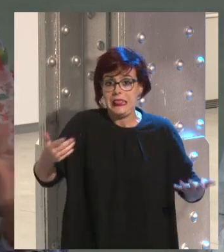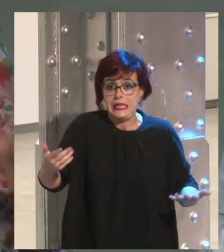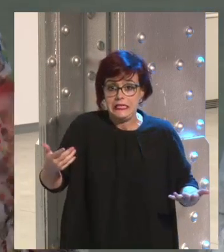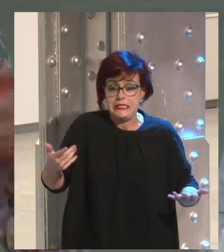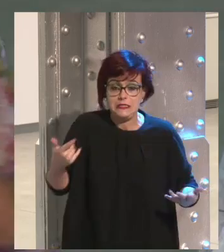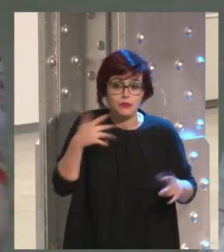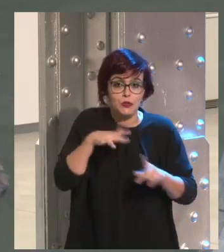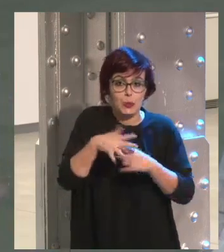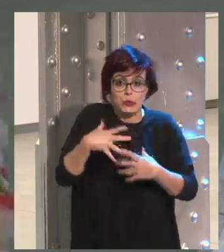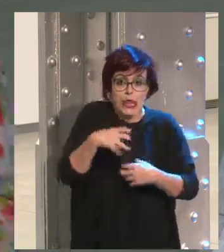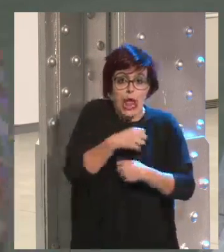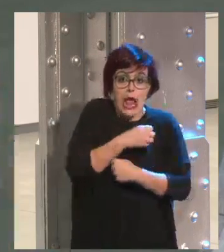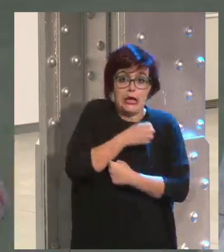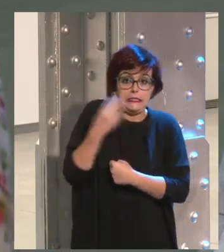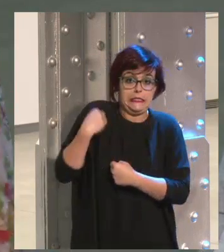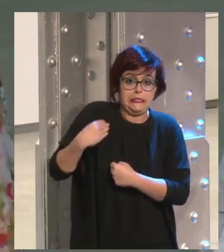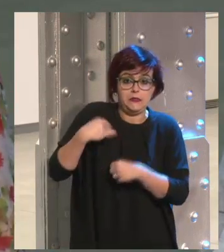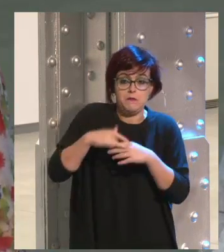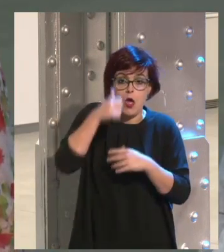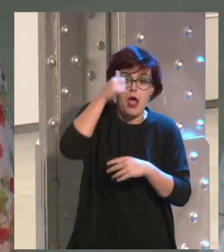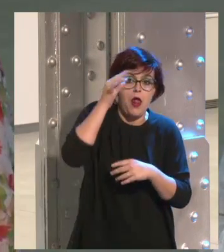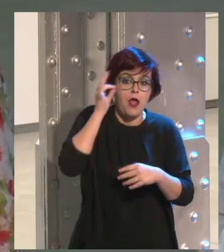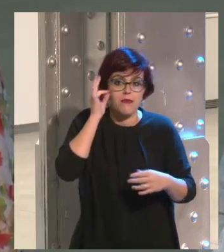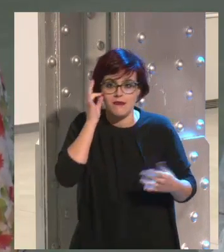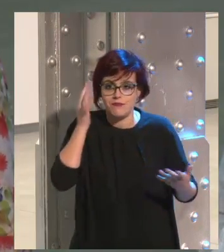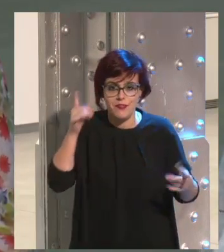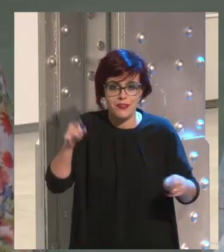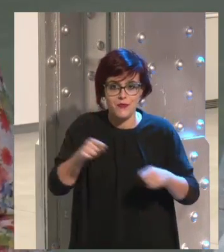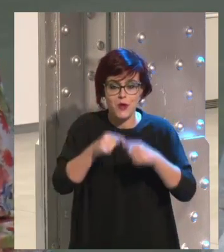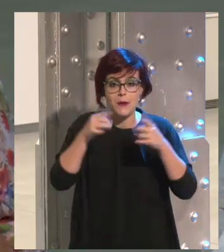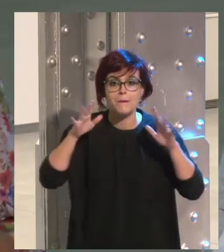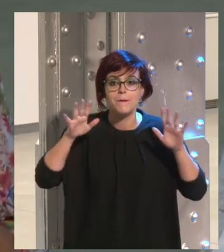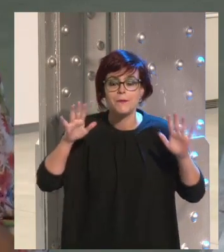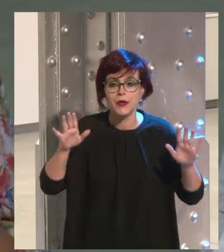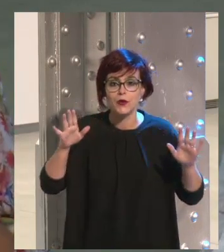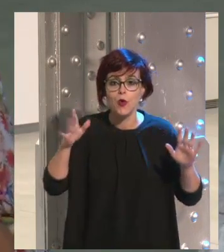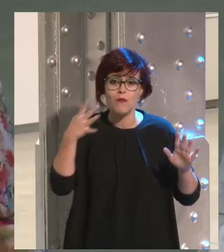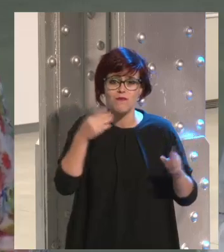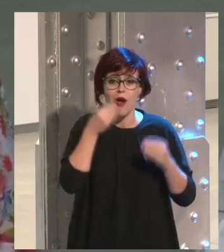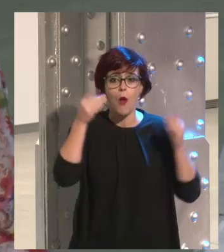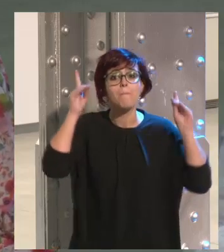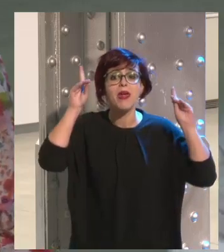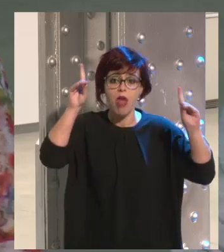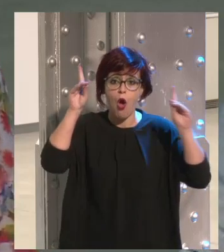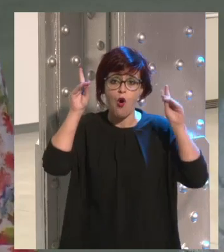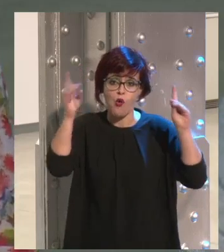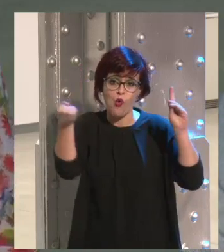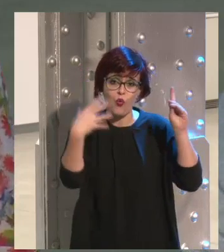desborda, esto es algo que hizo él hoy ya, ¿no? Entonces, pero eso lo tendría que decir algún pedagogo o pedagoga.